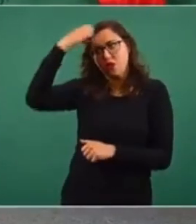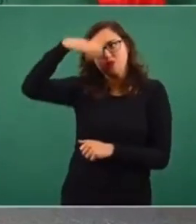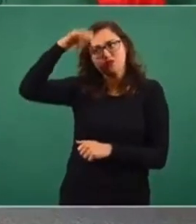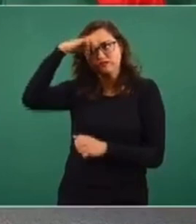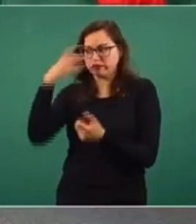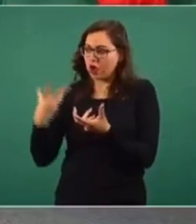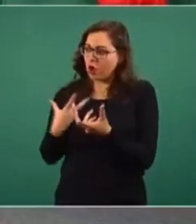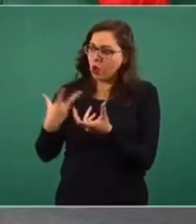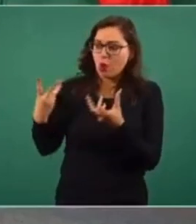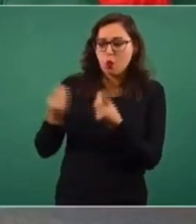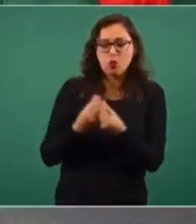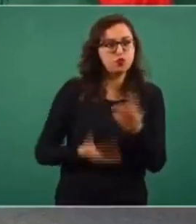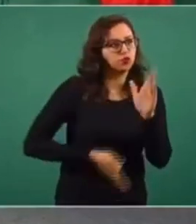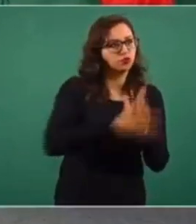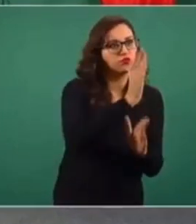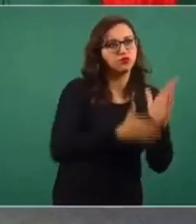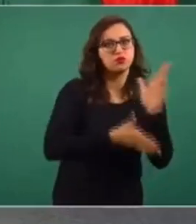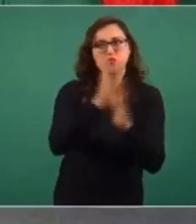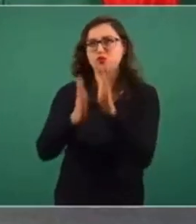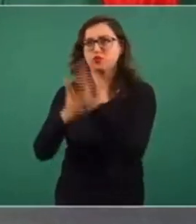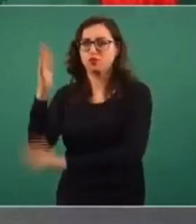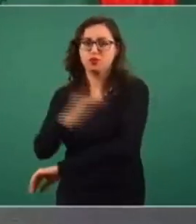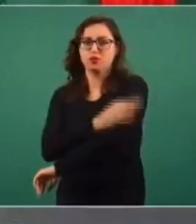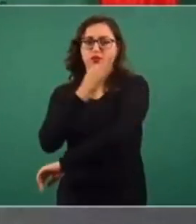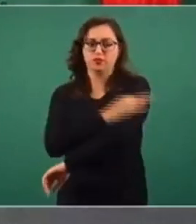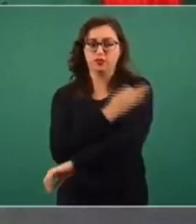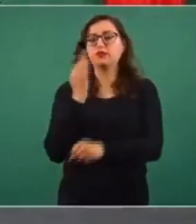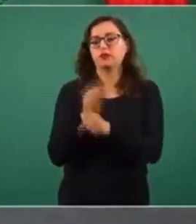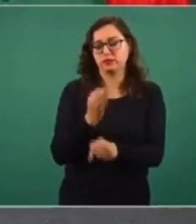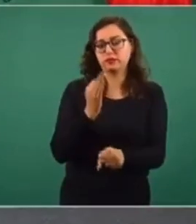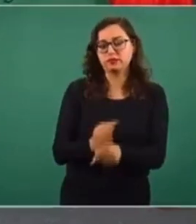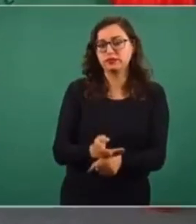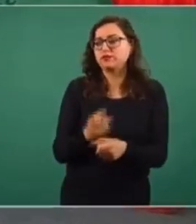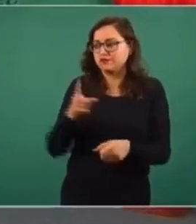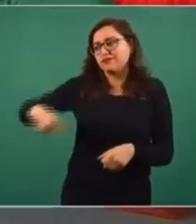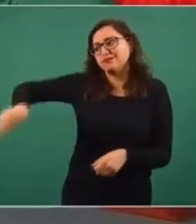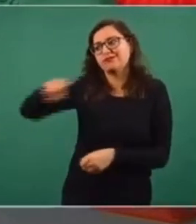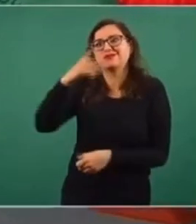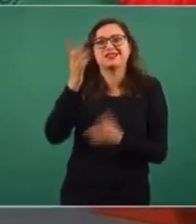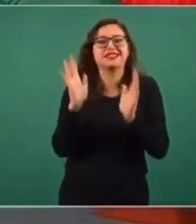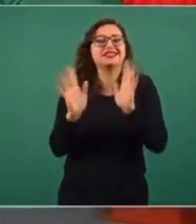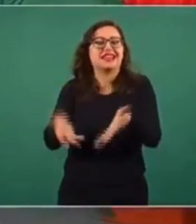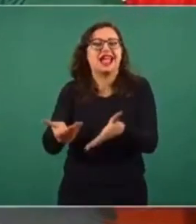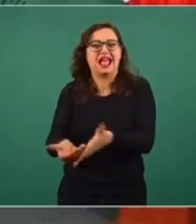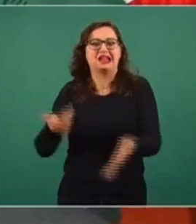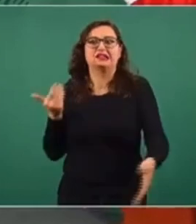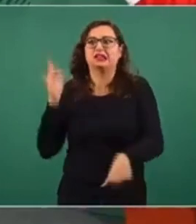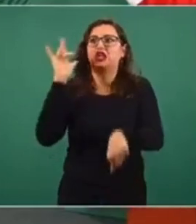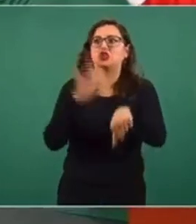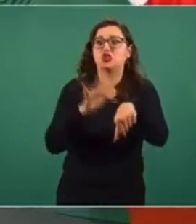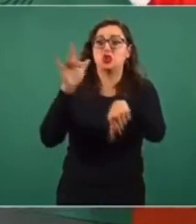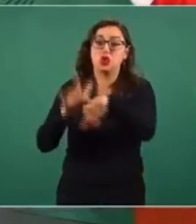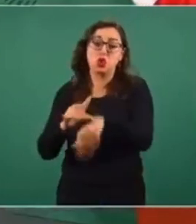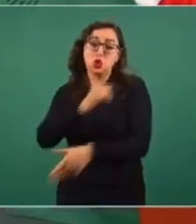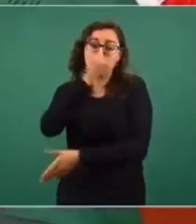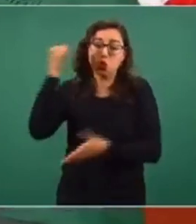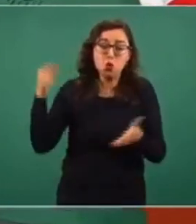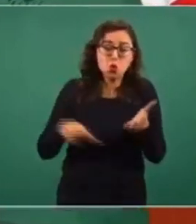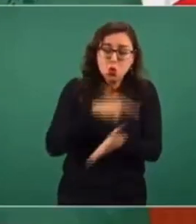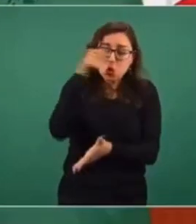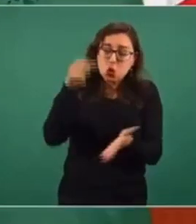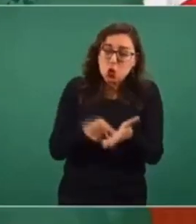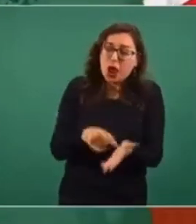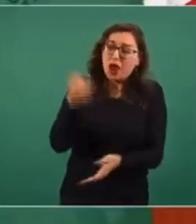campaña de vacunación se está apoyando en quienes conocen estos lugares recónditos